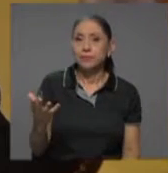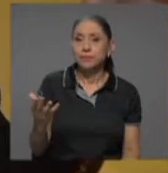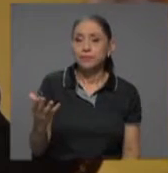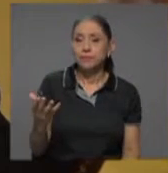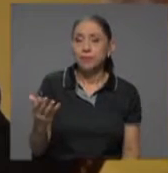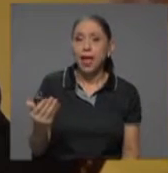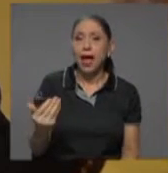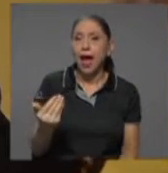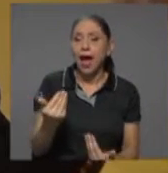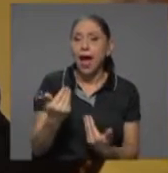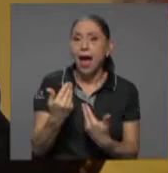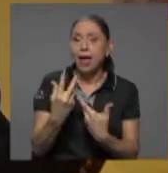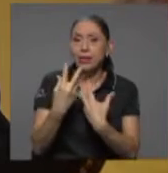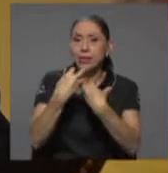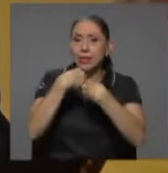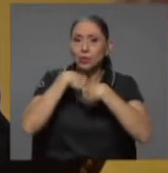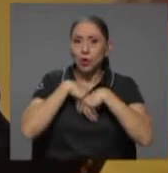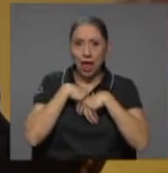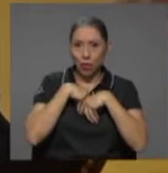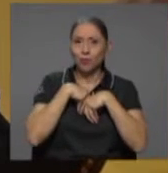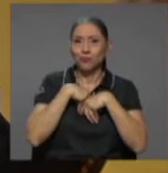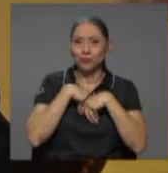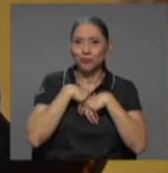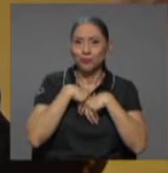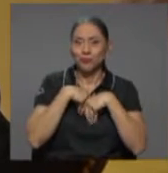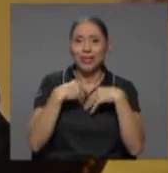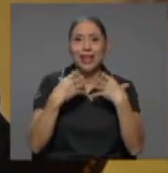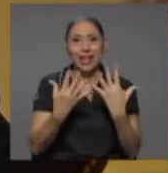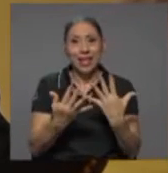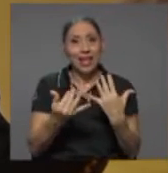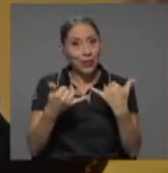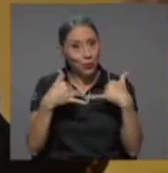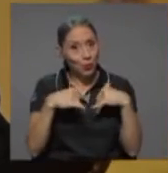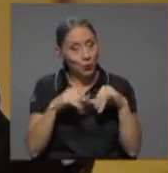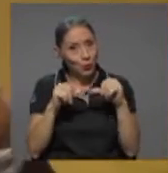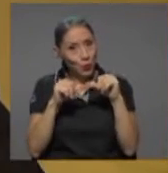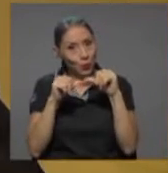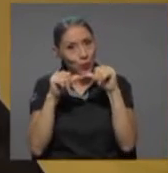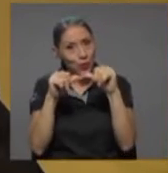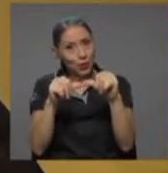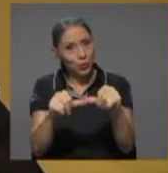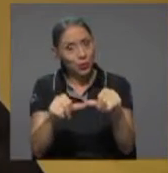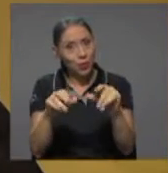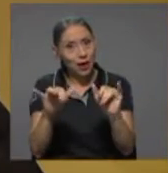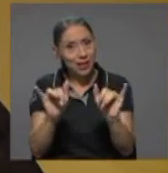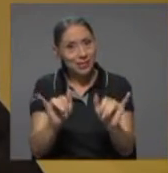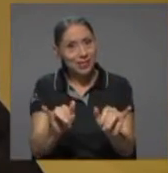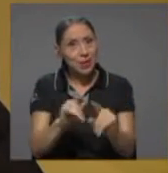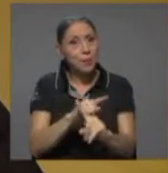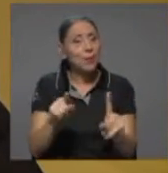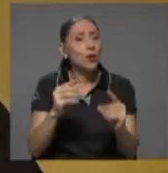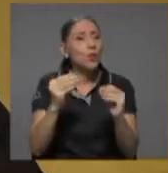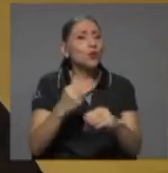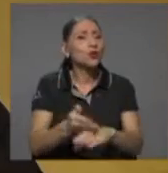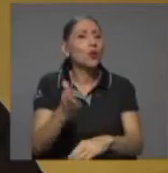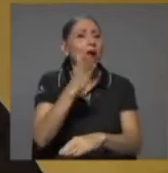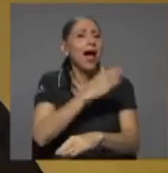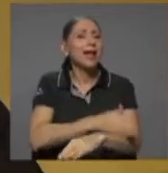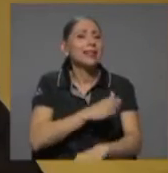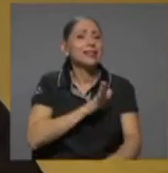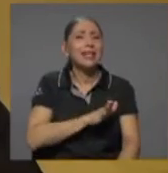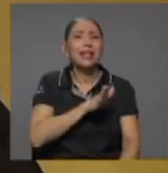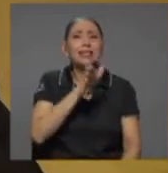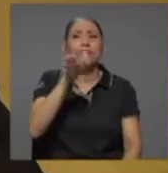antes, lo sigue, el tesoro lo mantiene, pero mucho antes de que se fuera al Reino Unido y a otros lugares